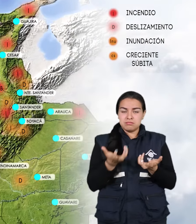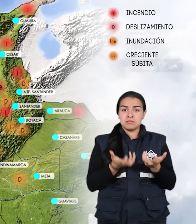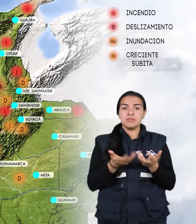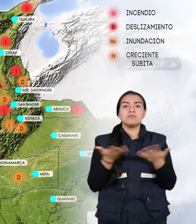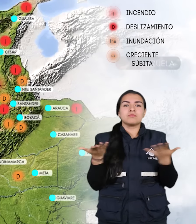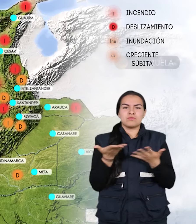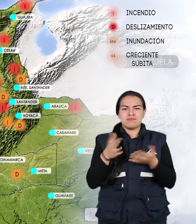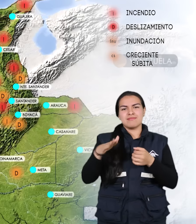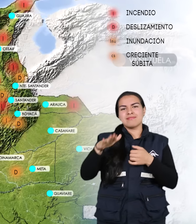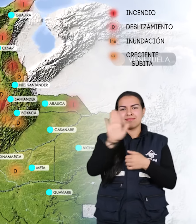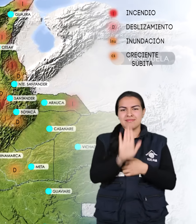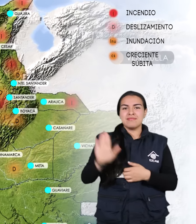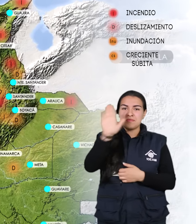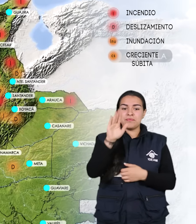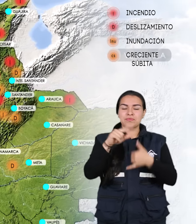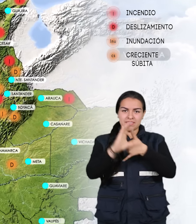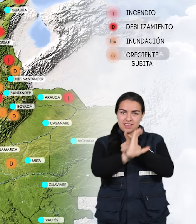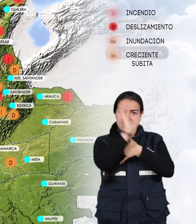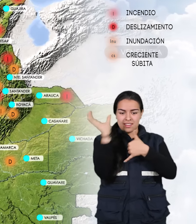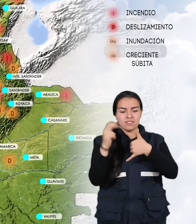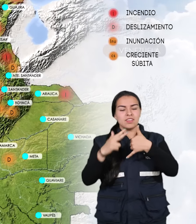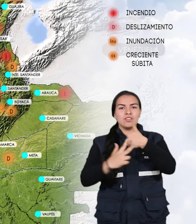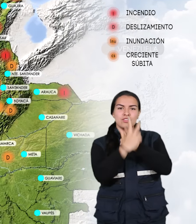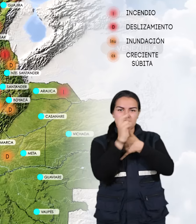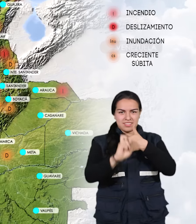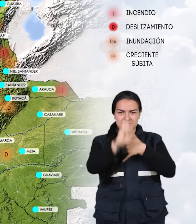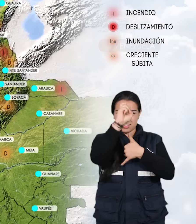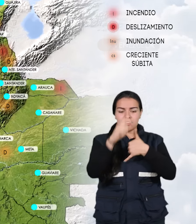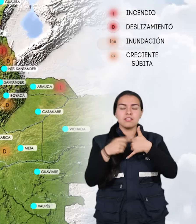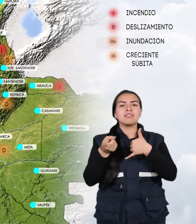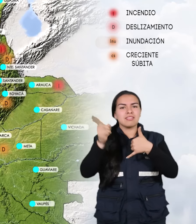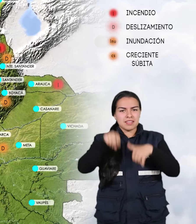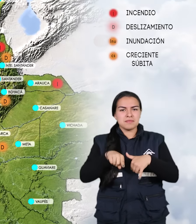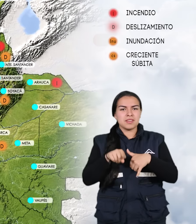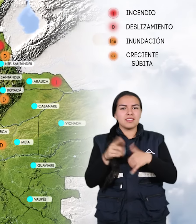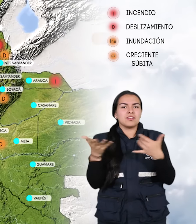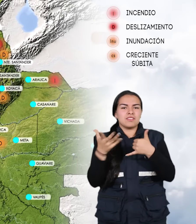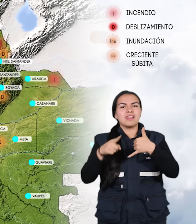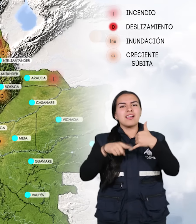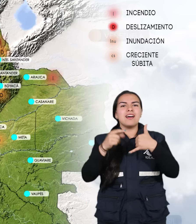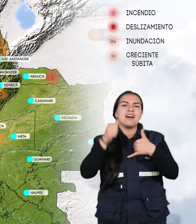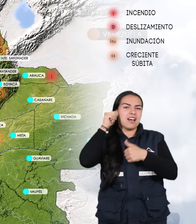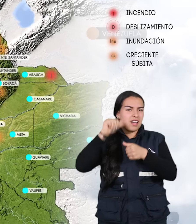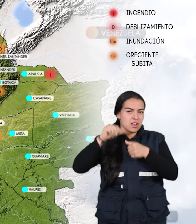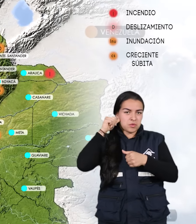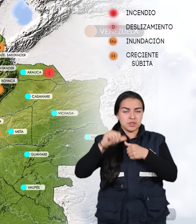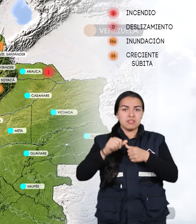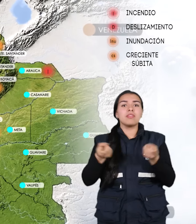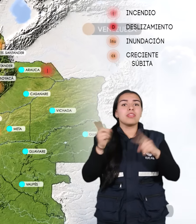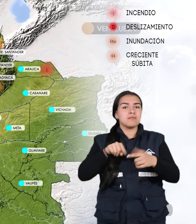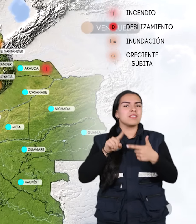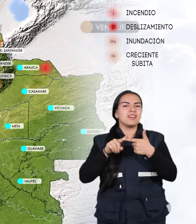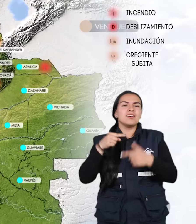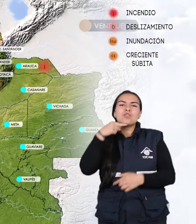localizadas en la región Caribe, en el norte de la Andina y en sectores del departamento de Arauca. También en alerta roja